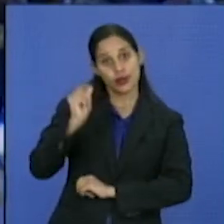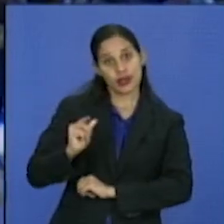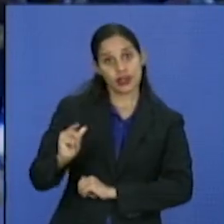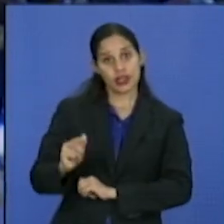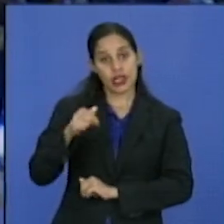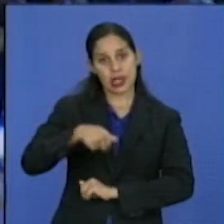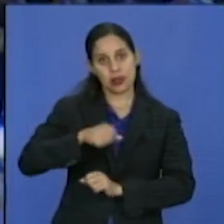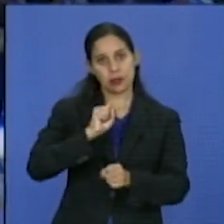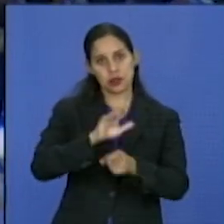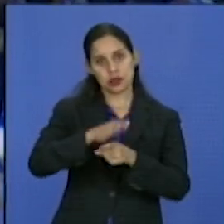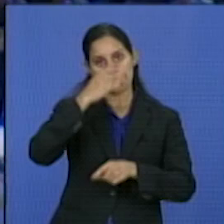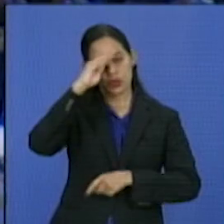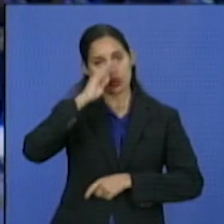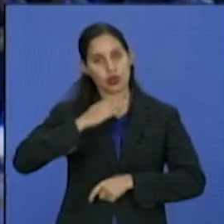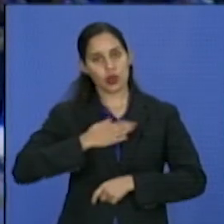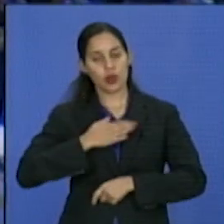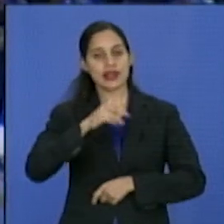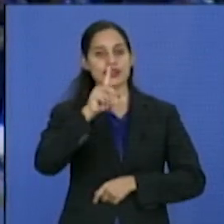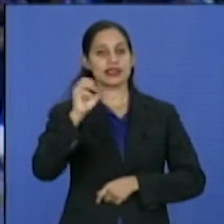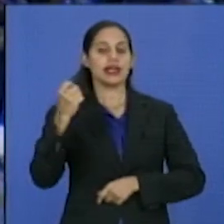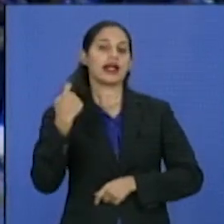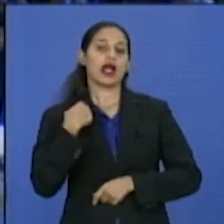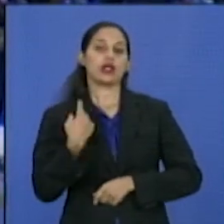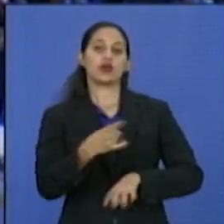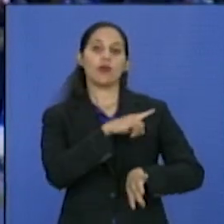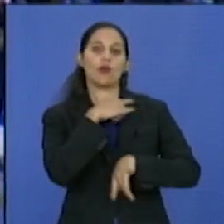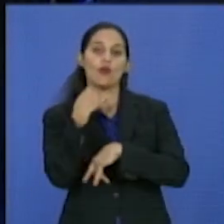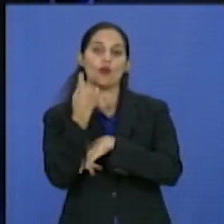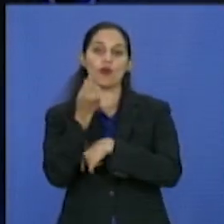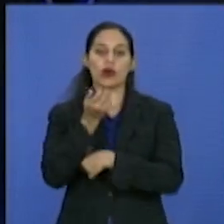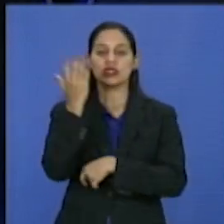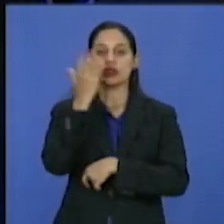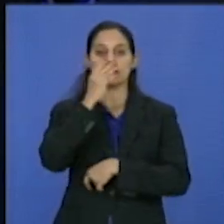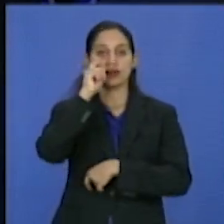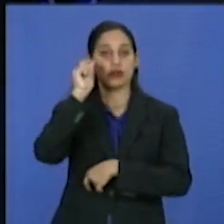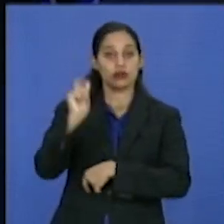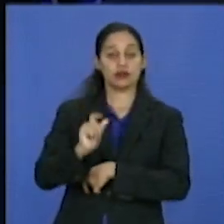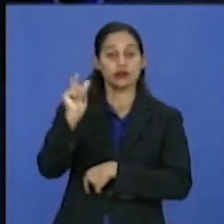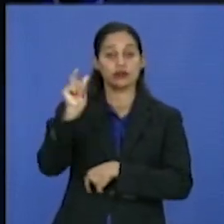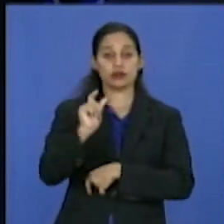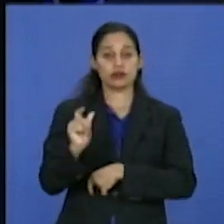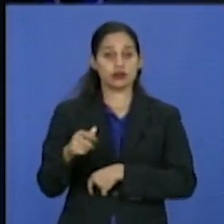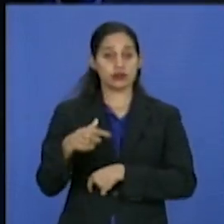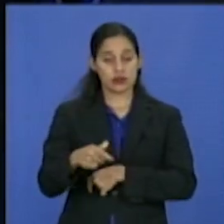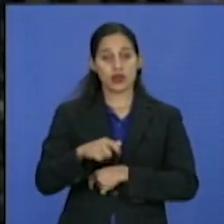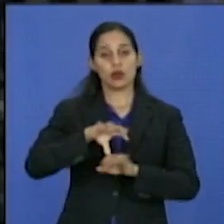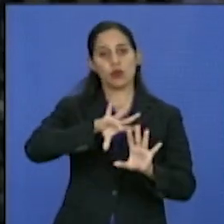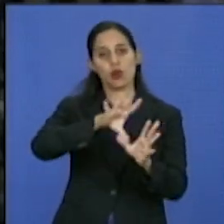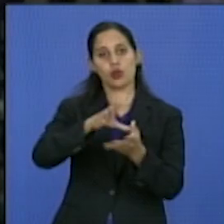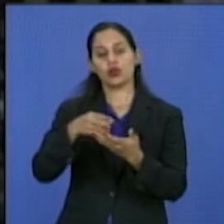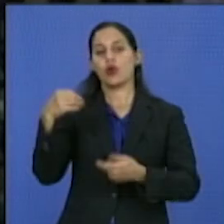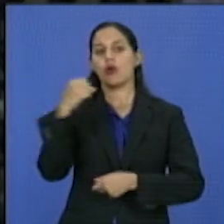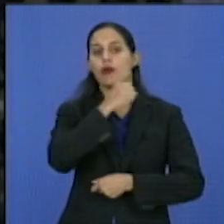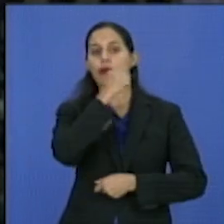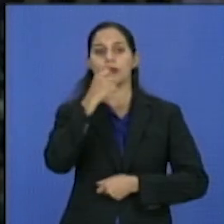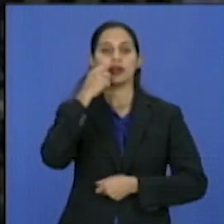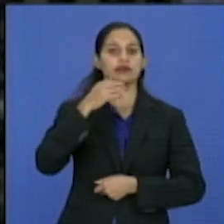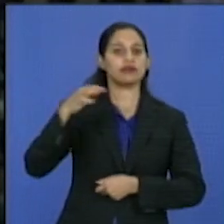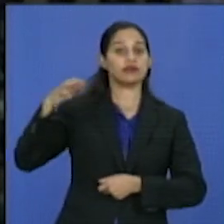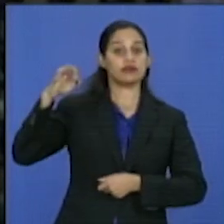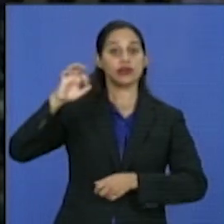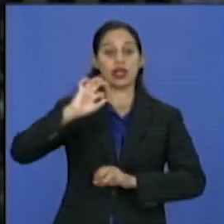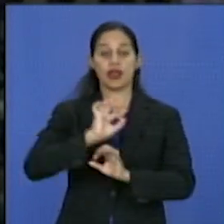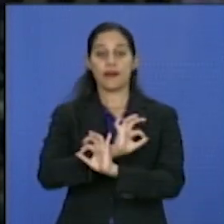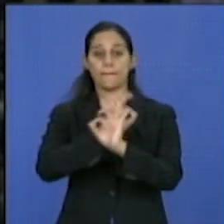nuestras raíces. A 100 años de la muerte de Giacomo Puccini, el mundo de la ópera recuerda de manera especial al compositor